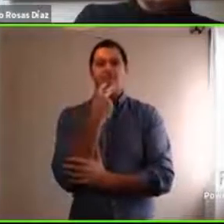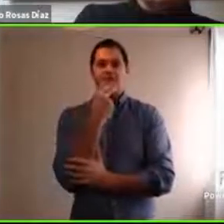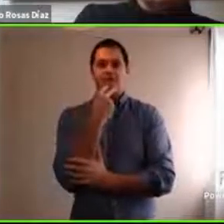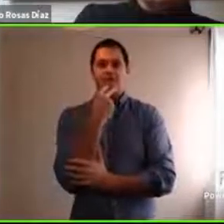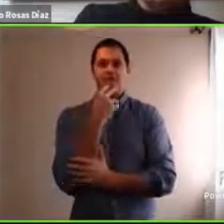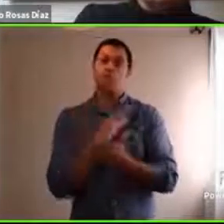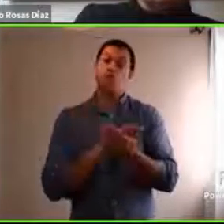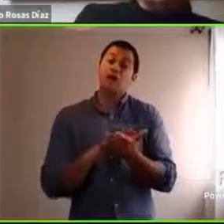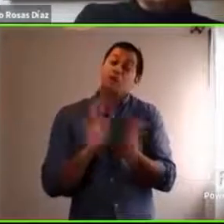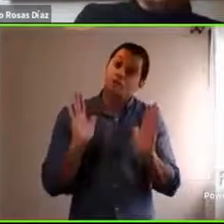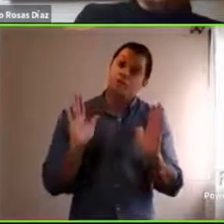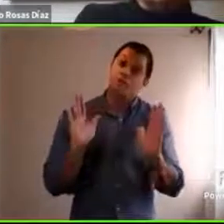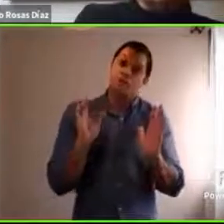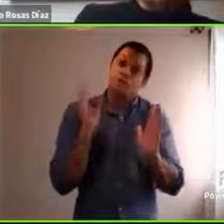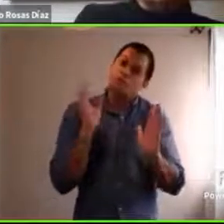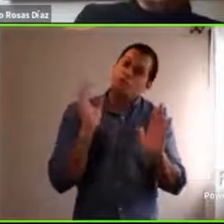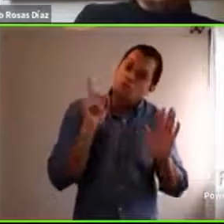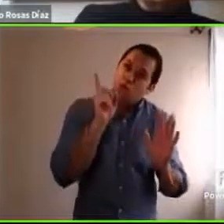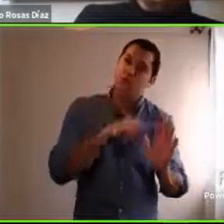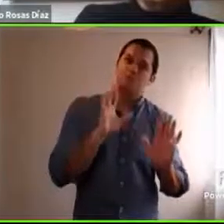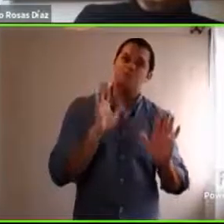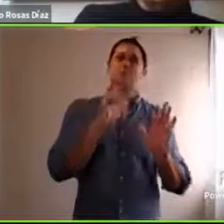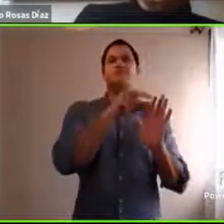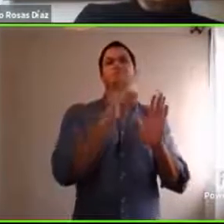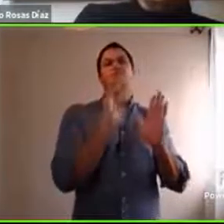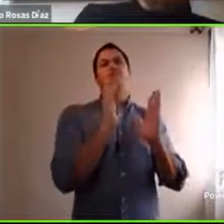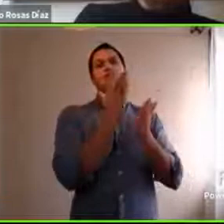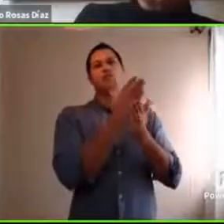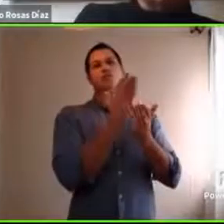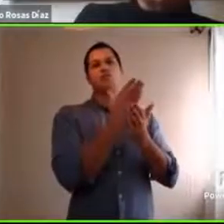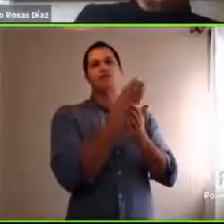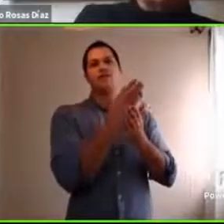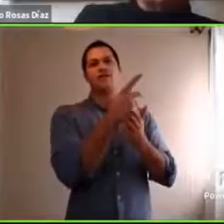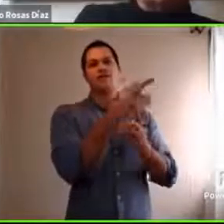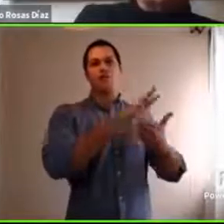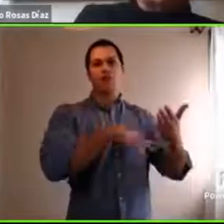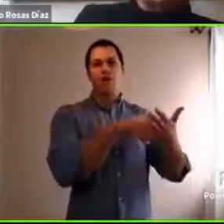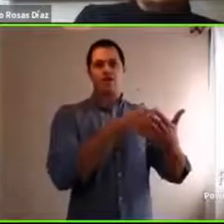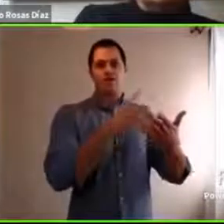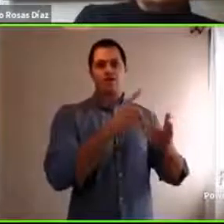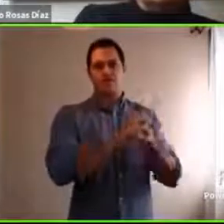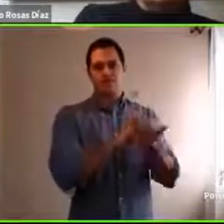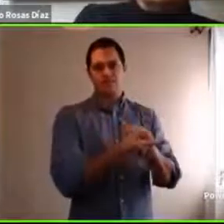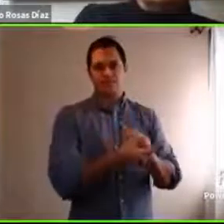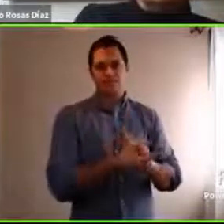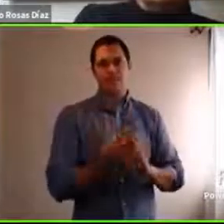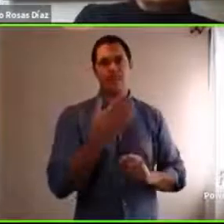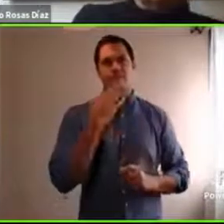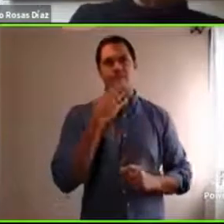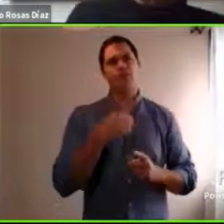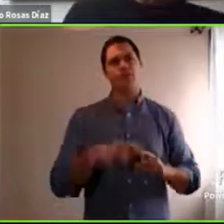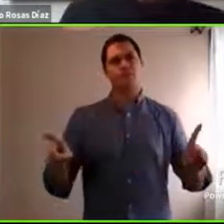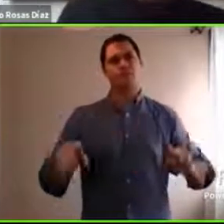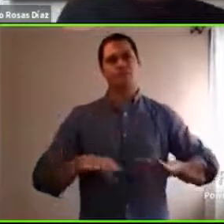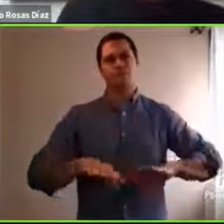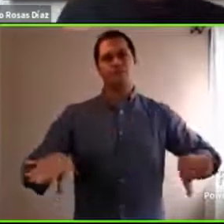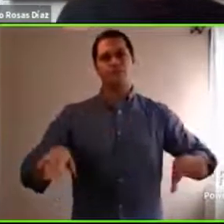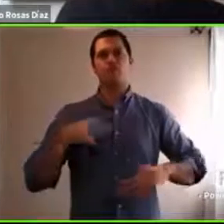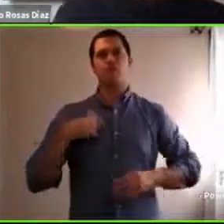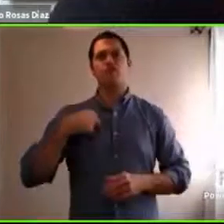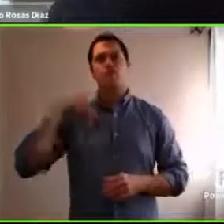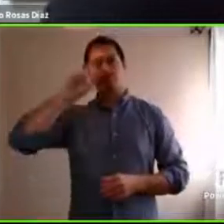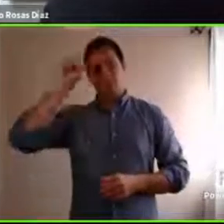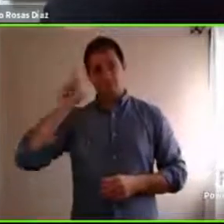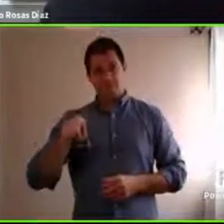eso lo pienso yo desde mi expertise como profesional y por el otro lado también me cuestiono cómo nos vamos a vincular